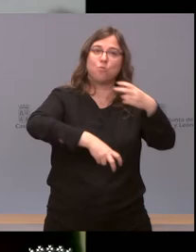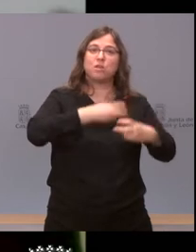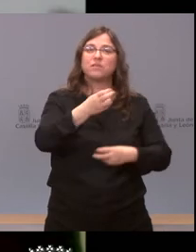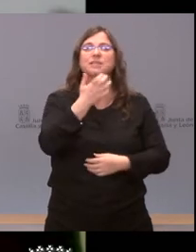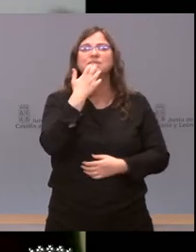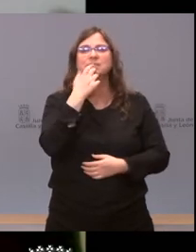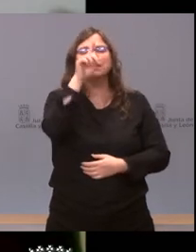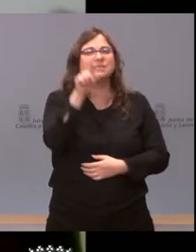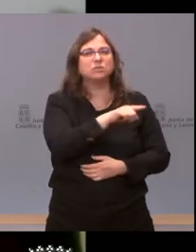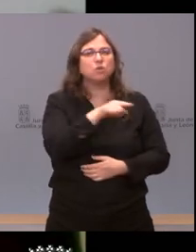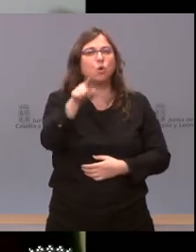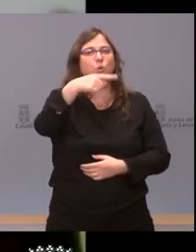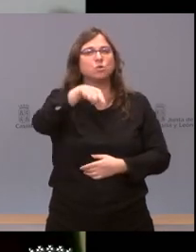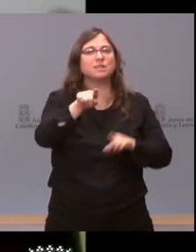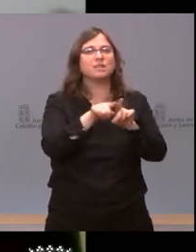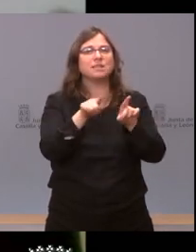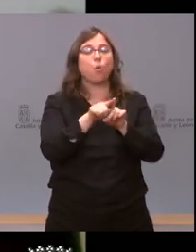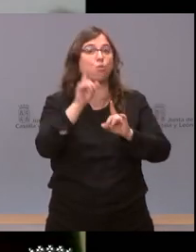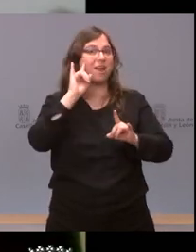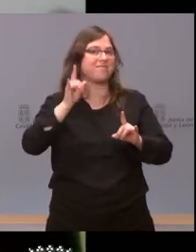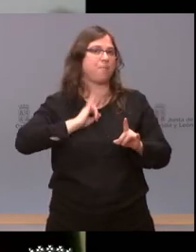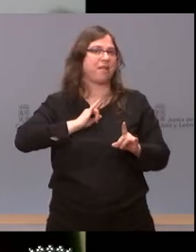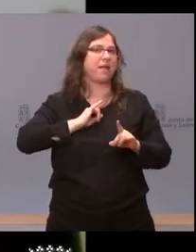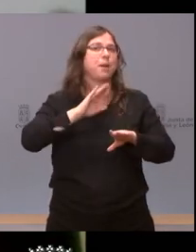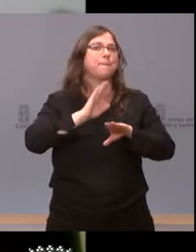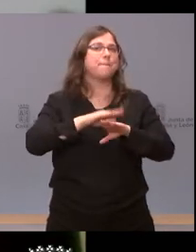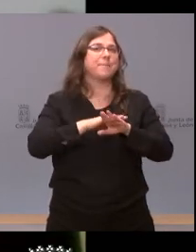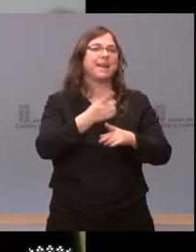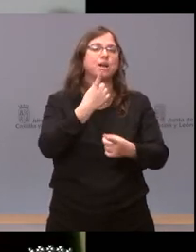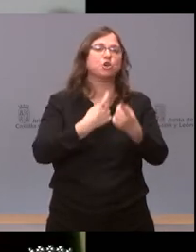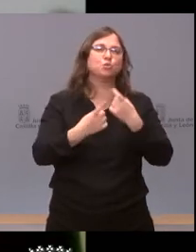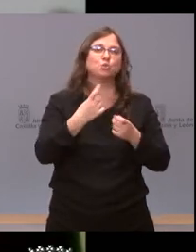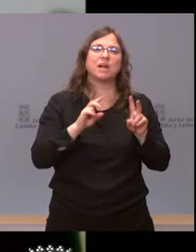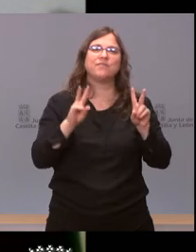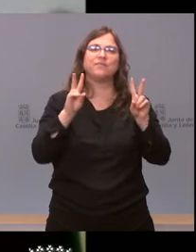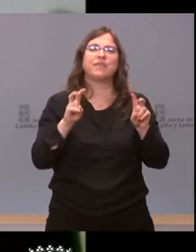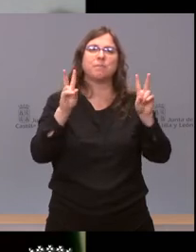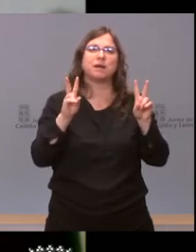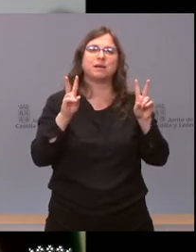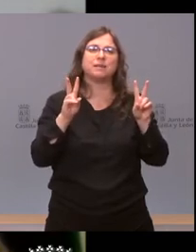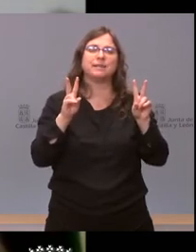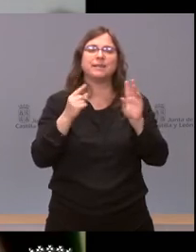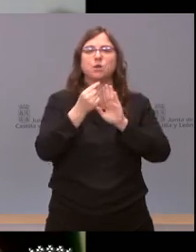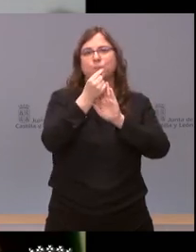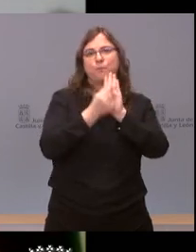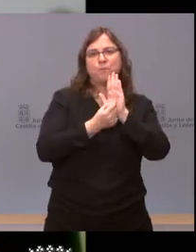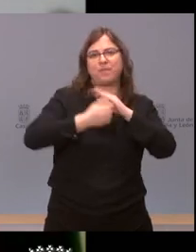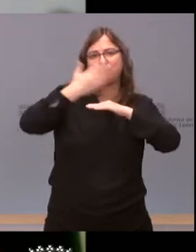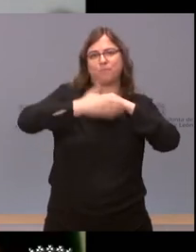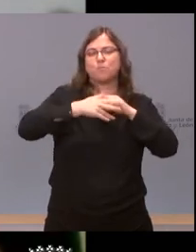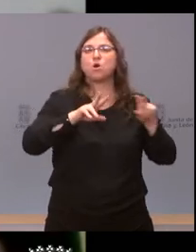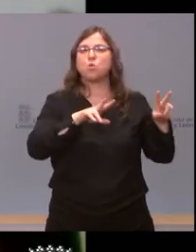es cierto que ustedes recibieron una llamada para consultarles sobre nuevas medidas restrictivas